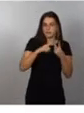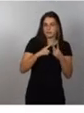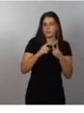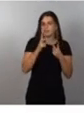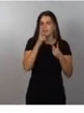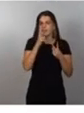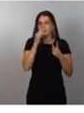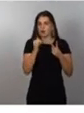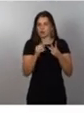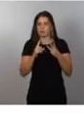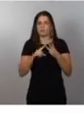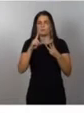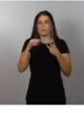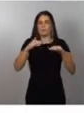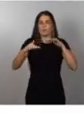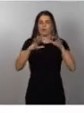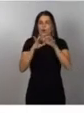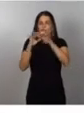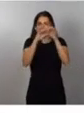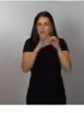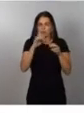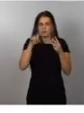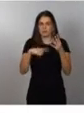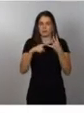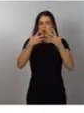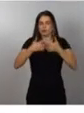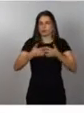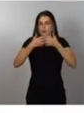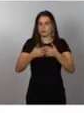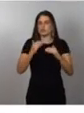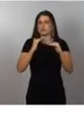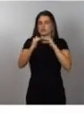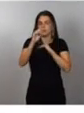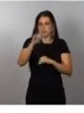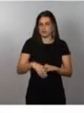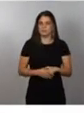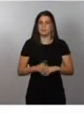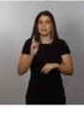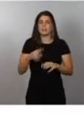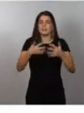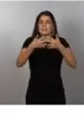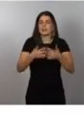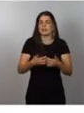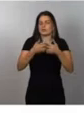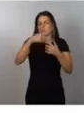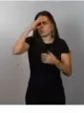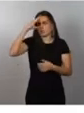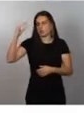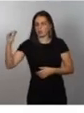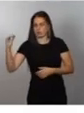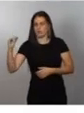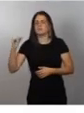de movilidad conectada, automatizada e sostenible y sobre todo de industria inteligente y sobre todo